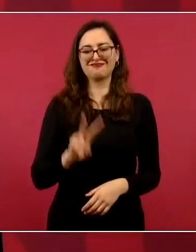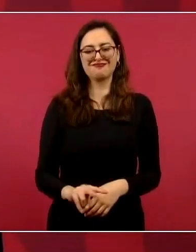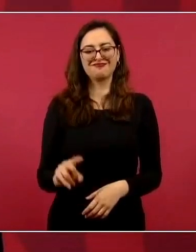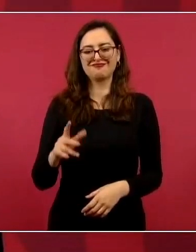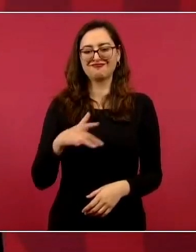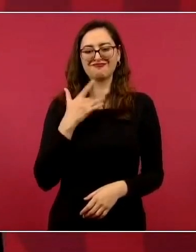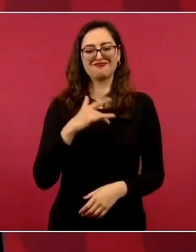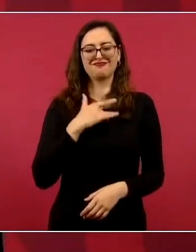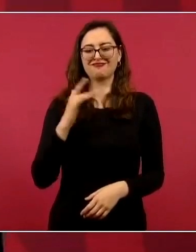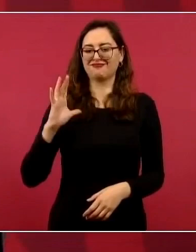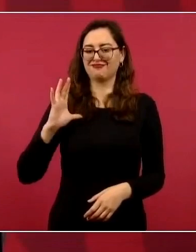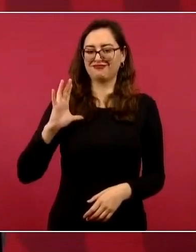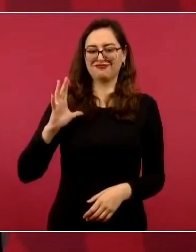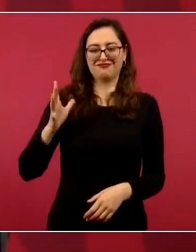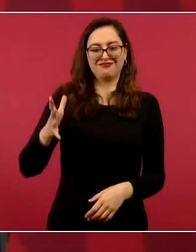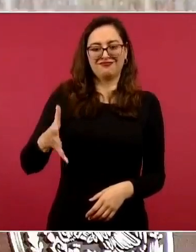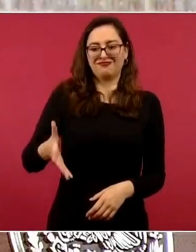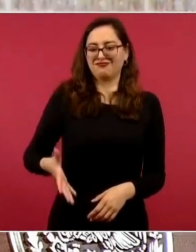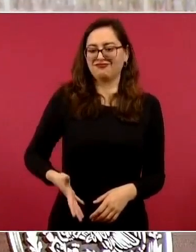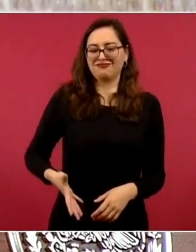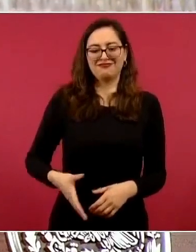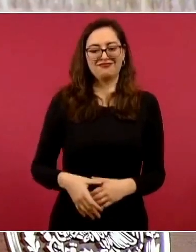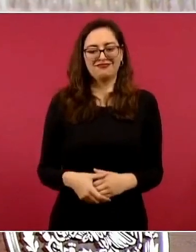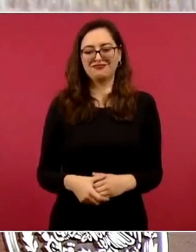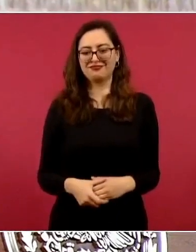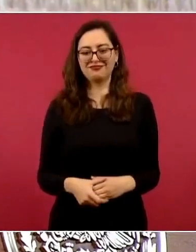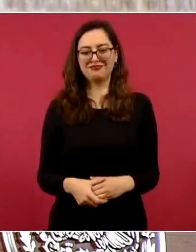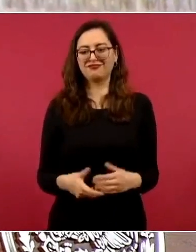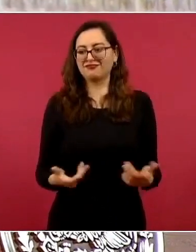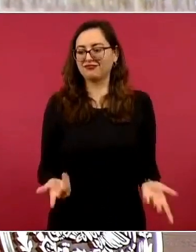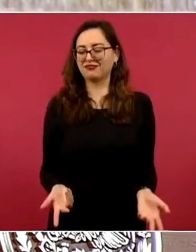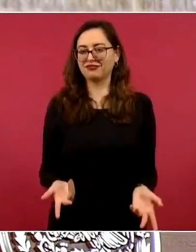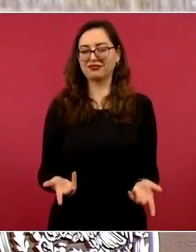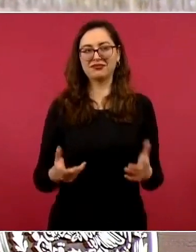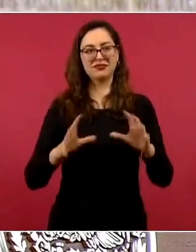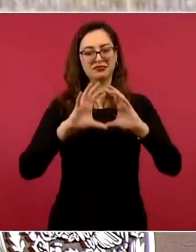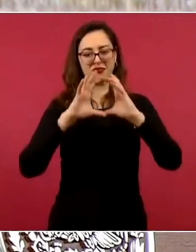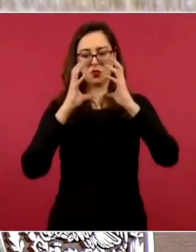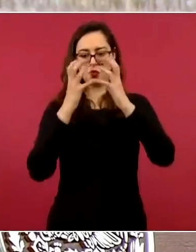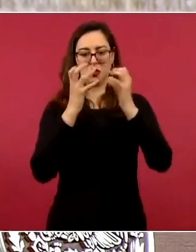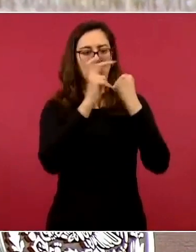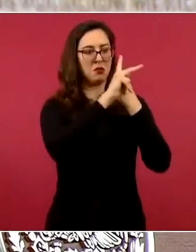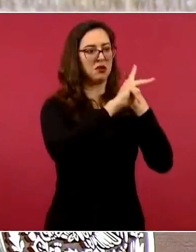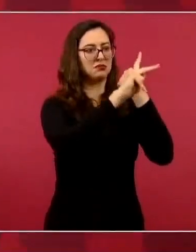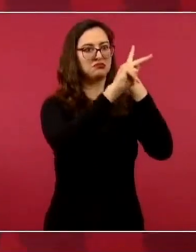el poder decir que es de los pueblos del mundo